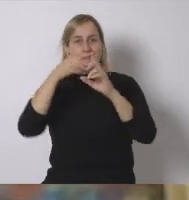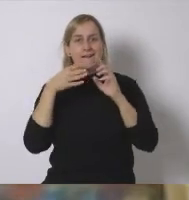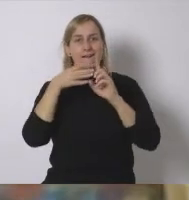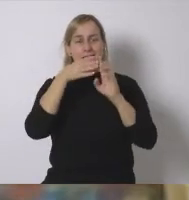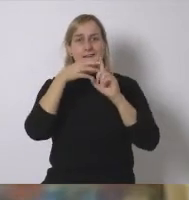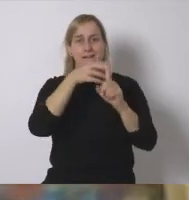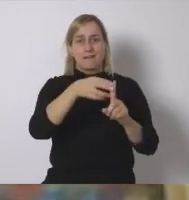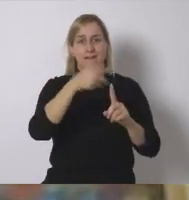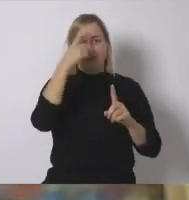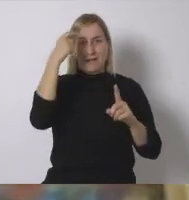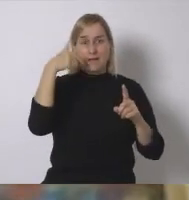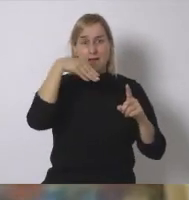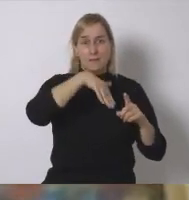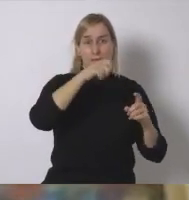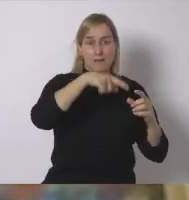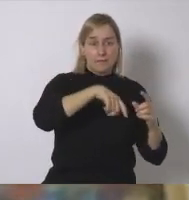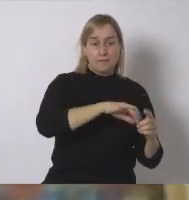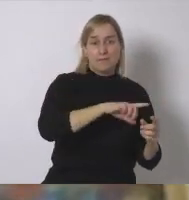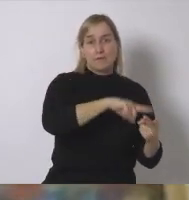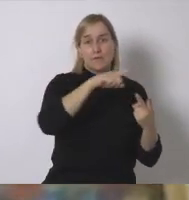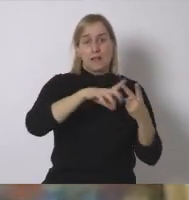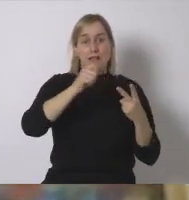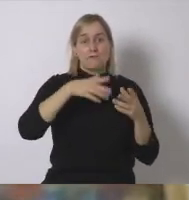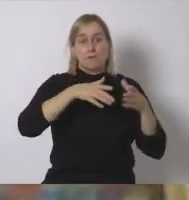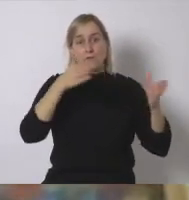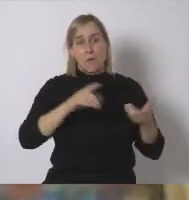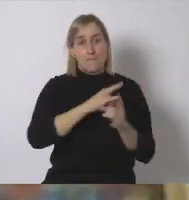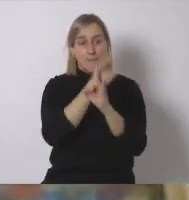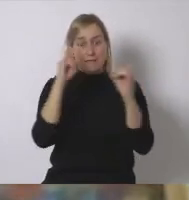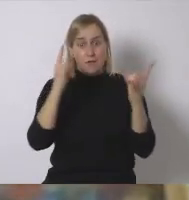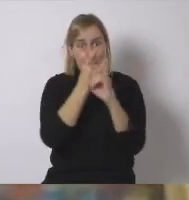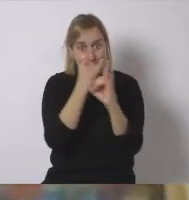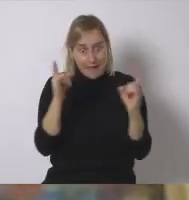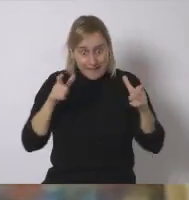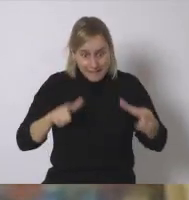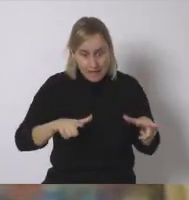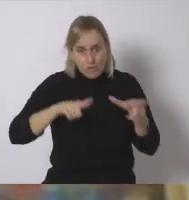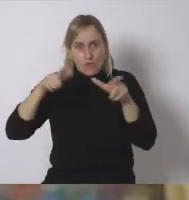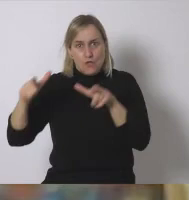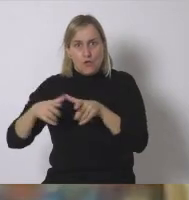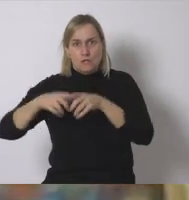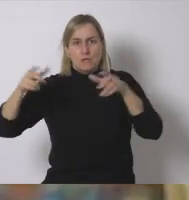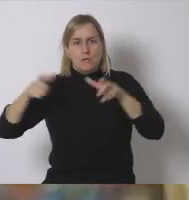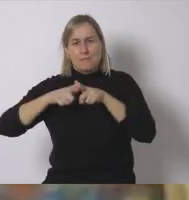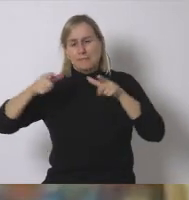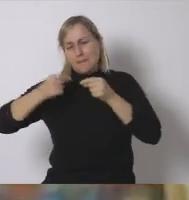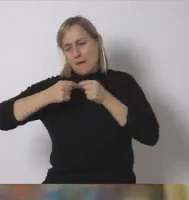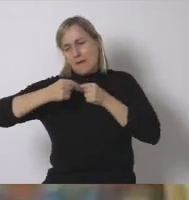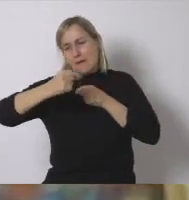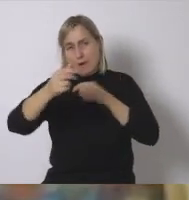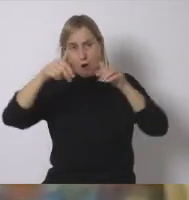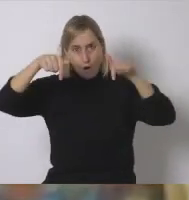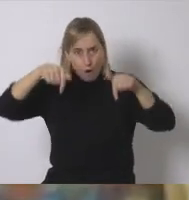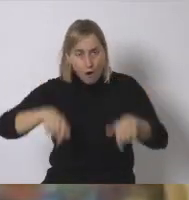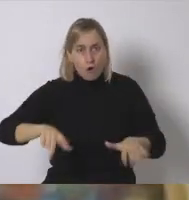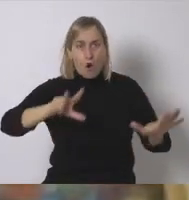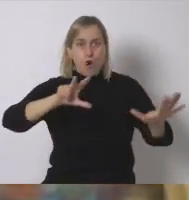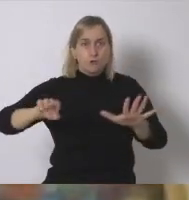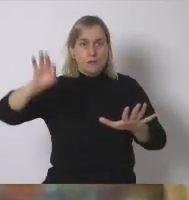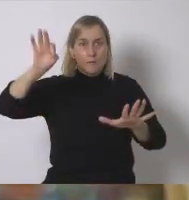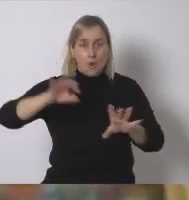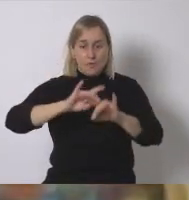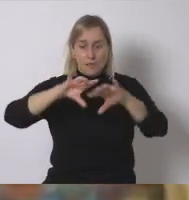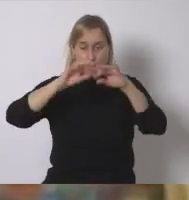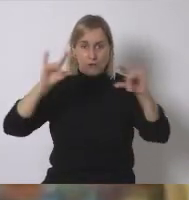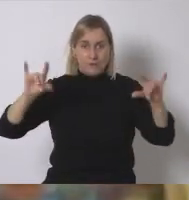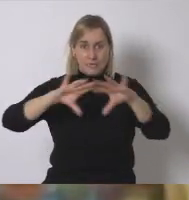se pasó al latifundio del latifundio a las plantaciones de las grandes plantaciones a los grandes monocultivos hoy el 80% de la tierra en el planeta